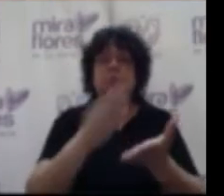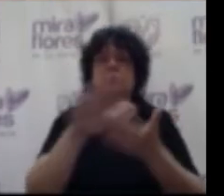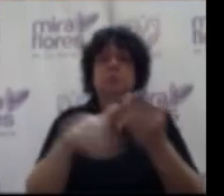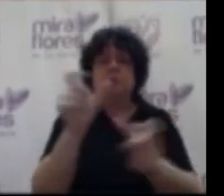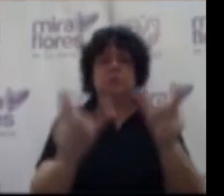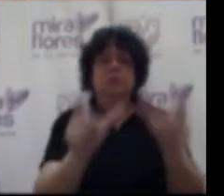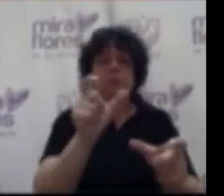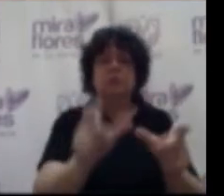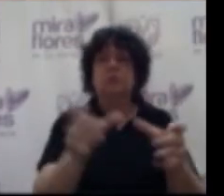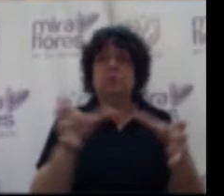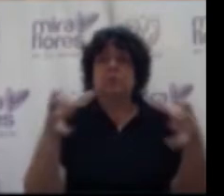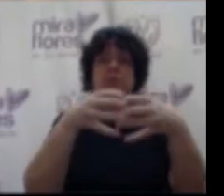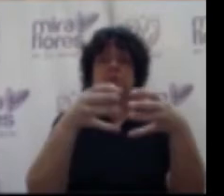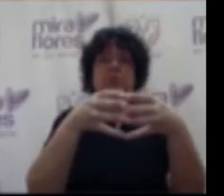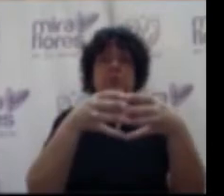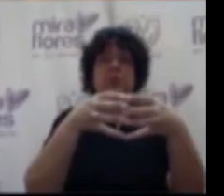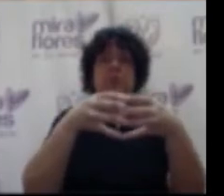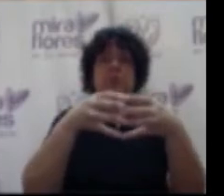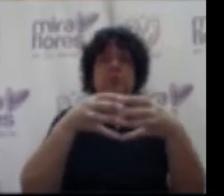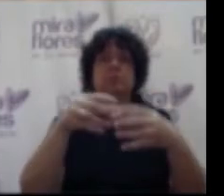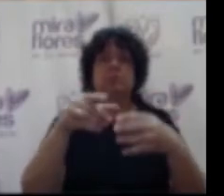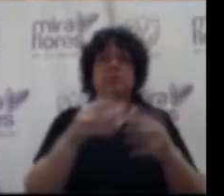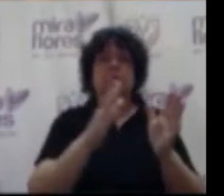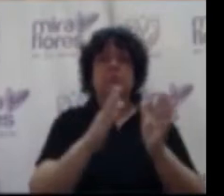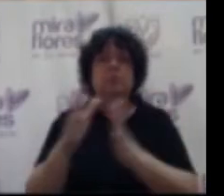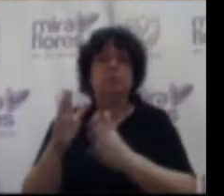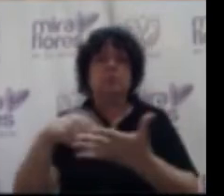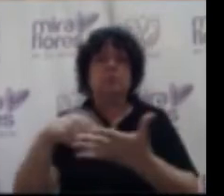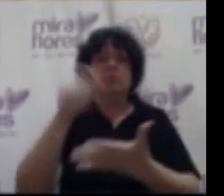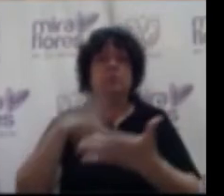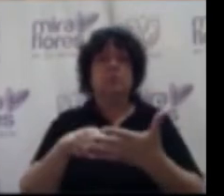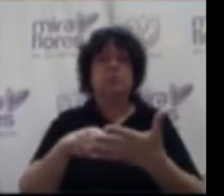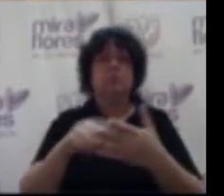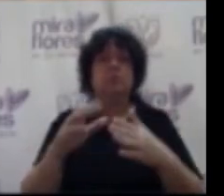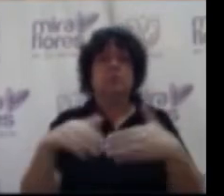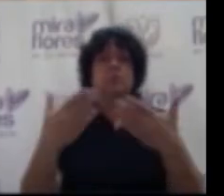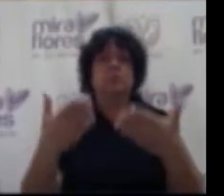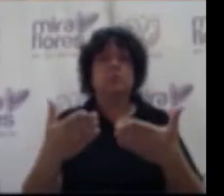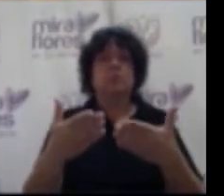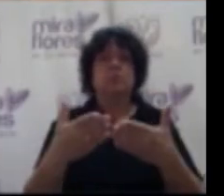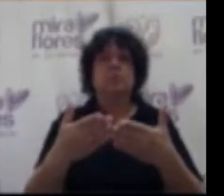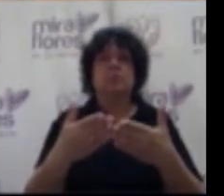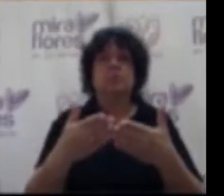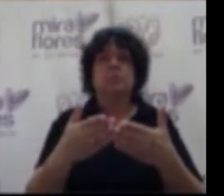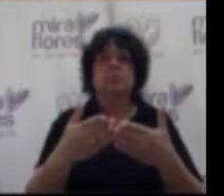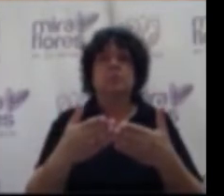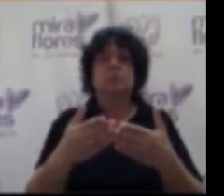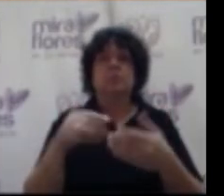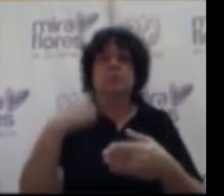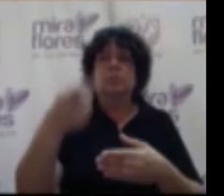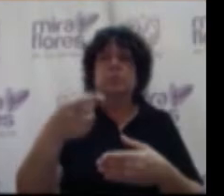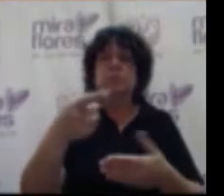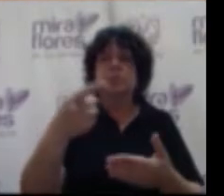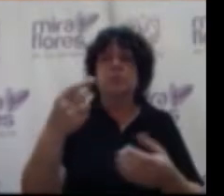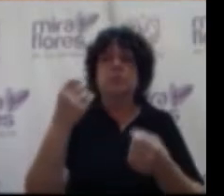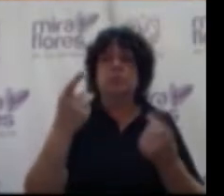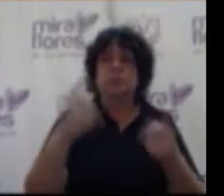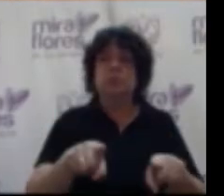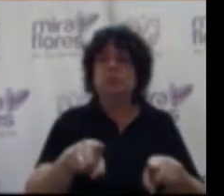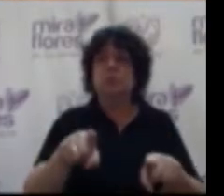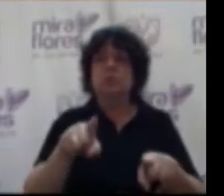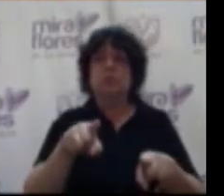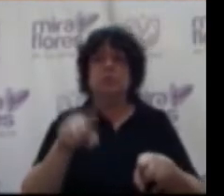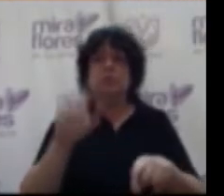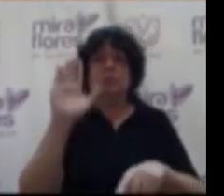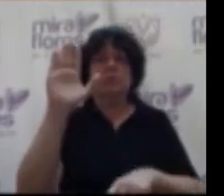que esta propuesta de firma de convenio pueda ser vista en la orden del día aquellos que estén de acuerdo se van a expresar los señales de